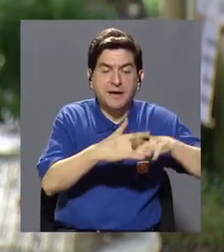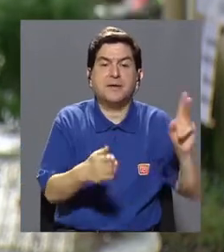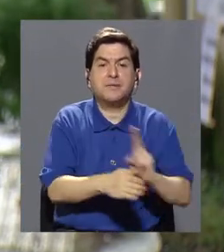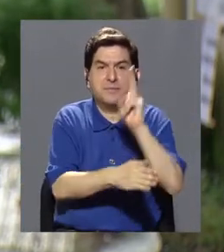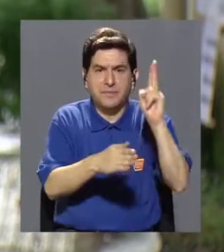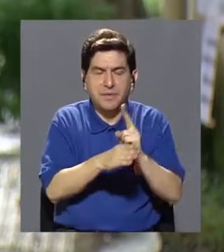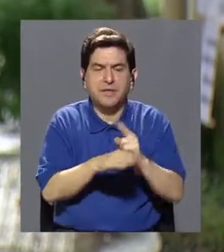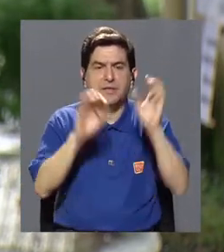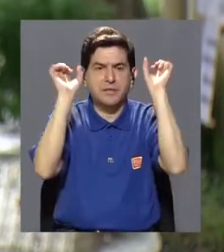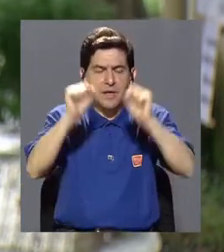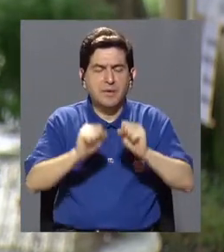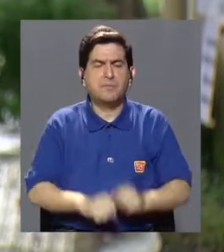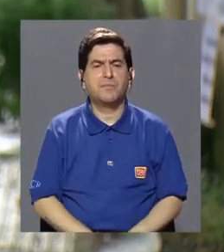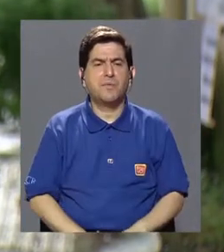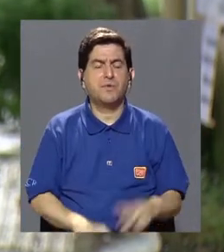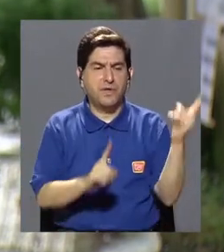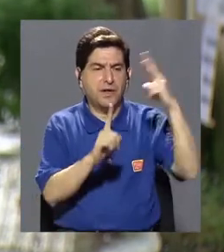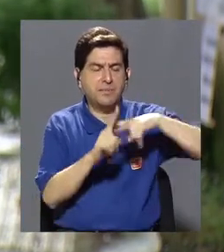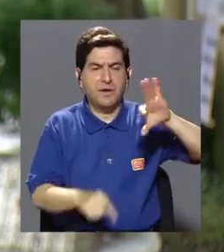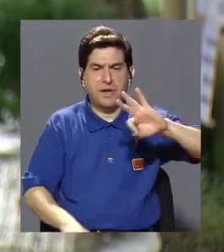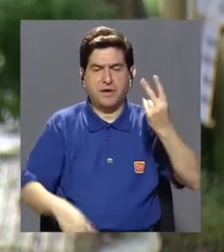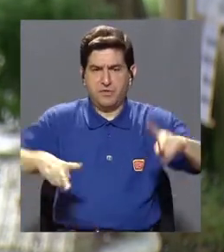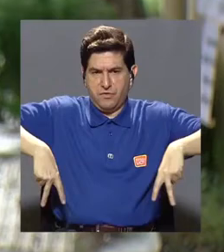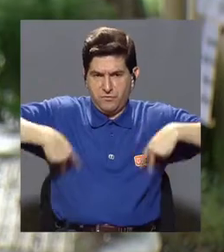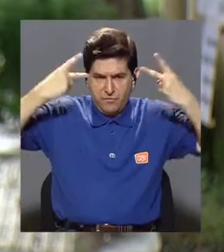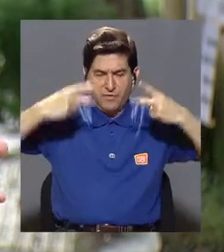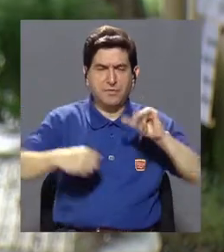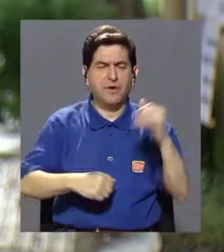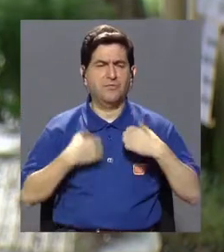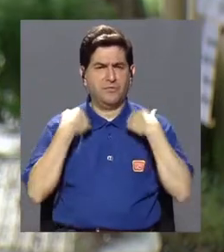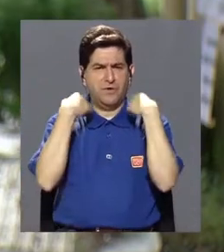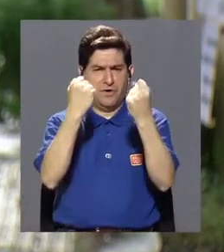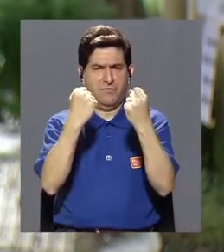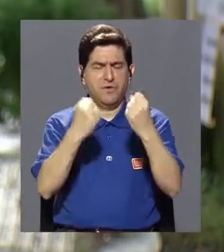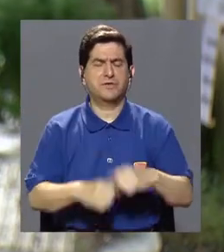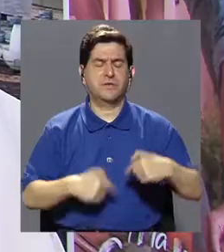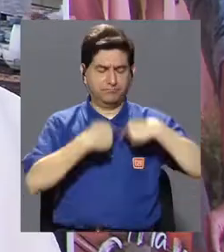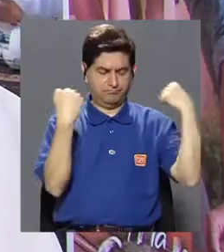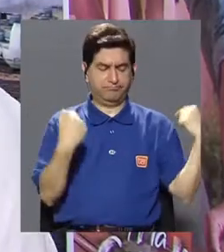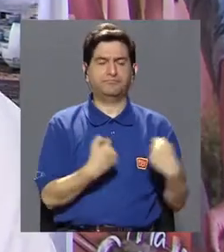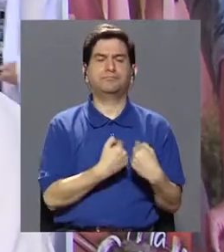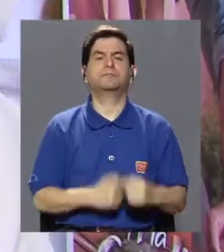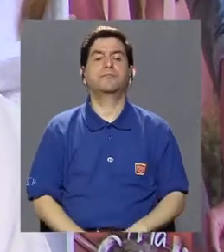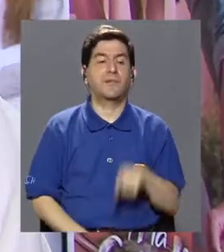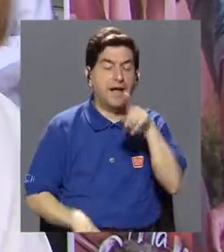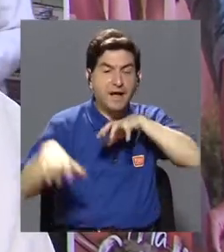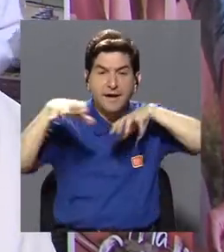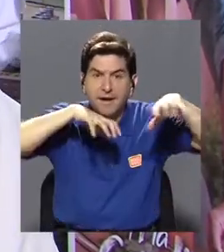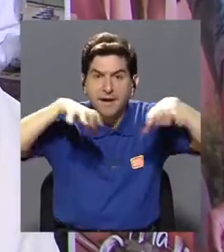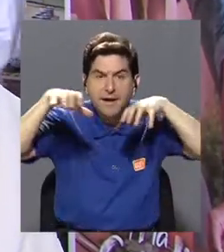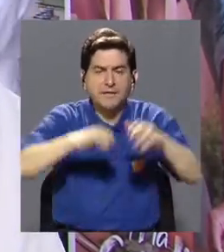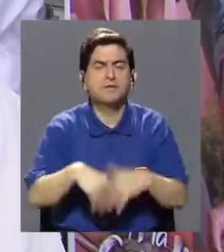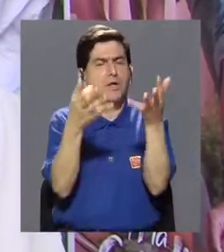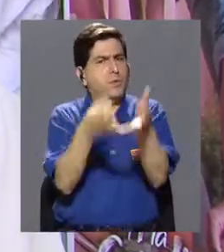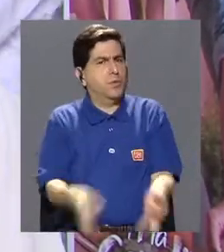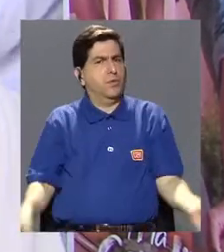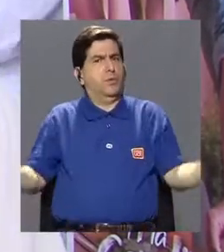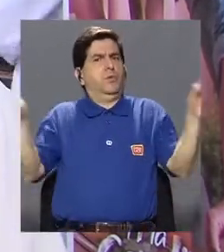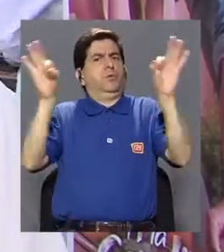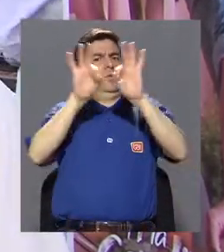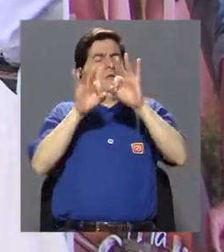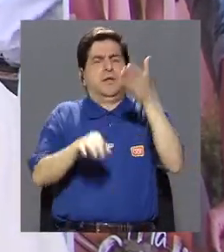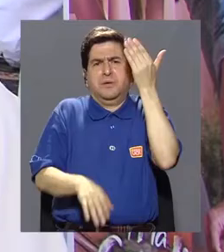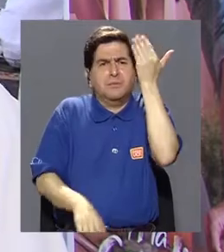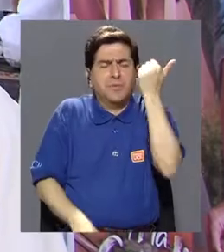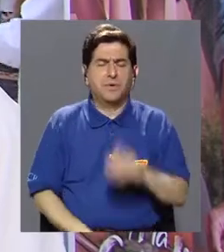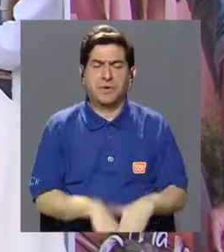utilizar para poner en práctica nuestros estilos de vida y así fortalecer nuestro corazón. Bueno, estas actividades son muy importantes en